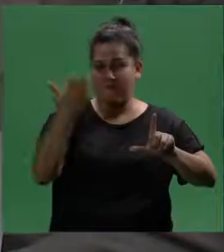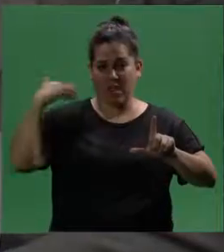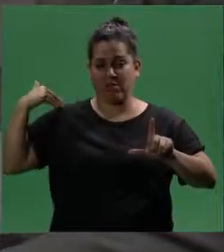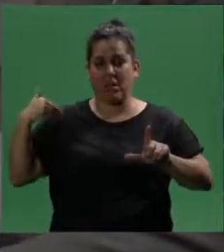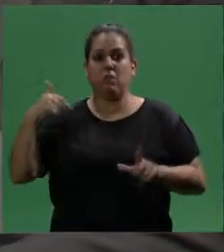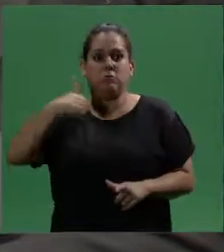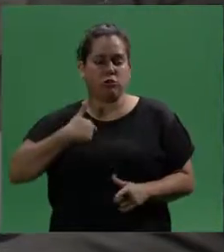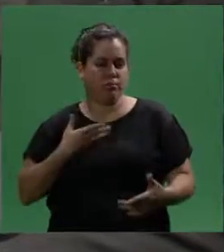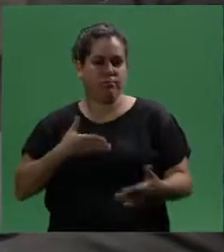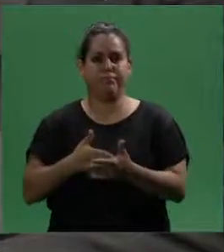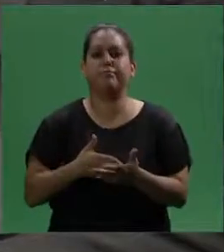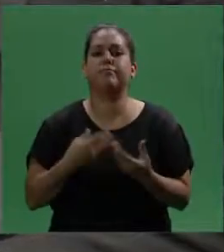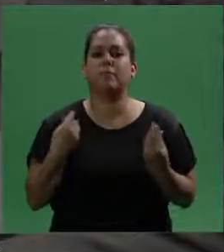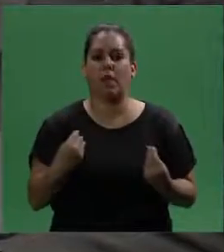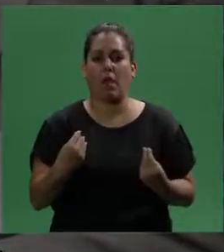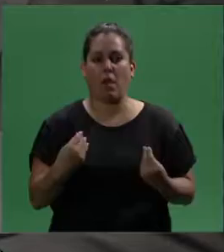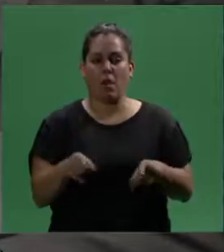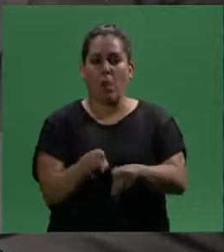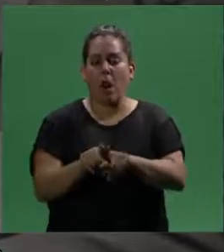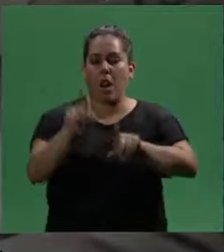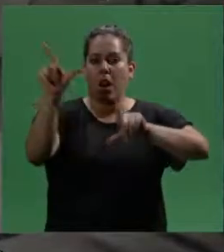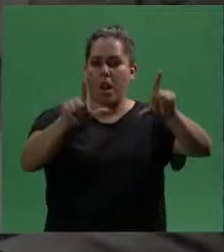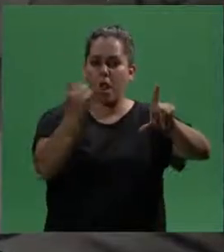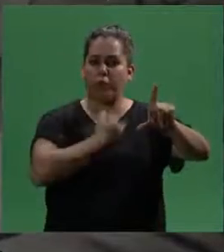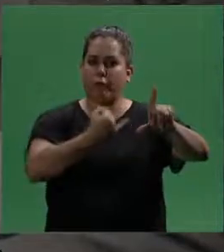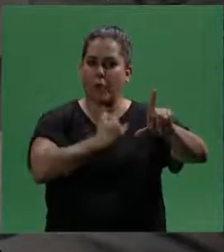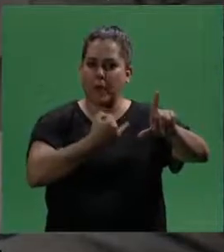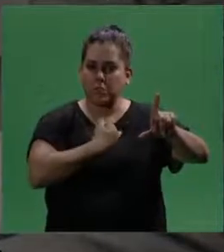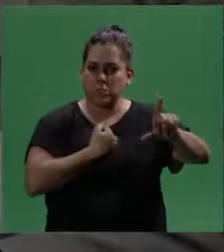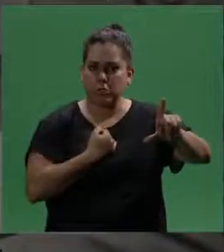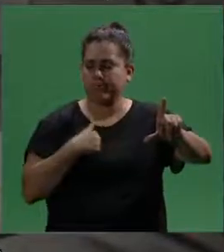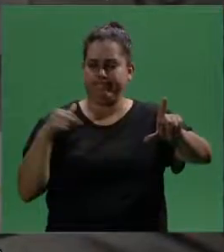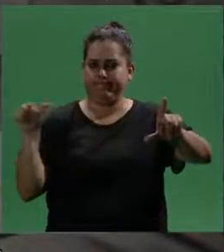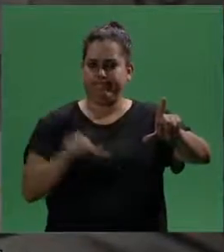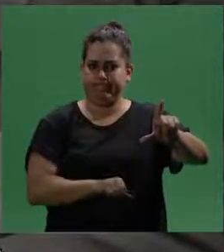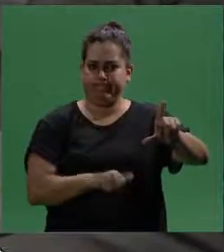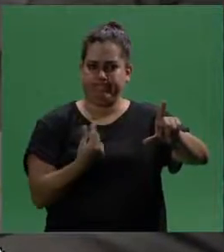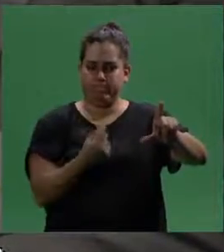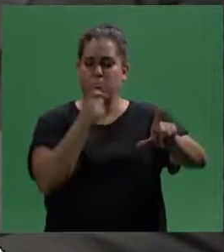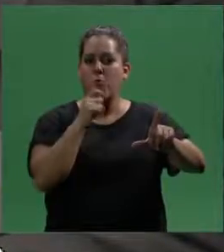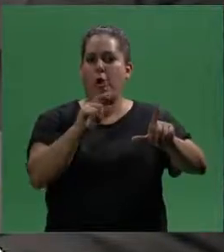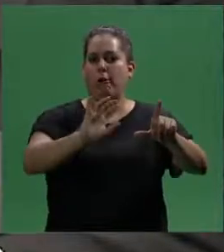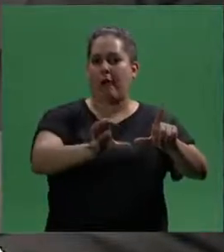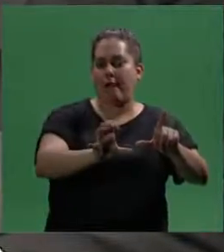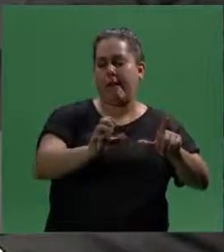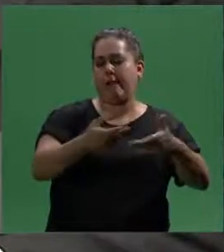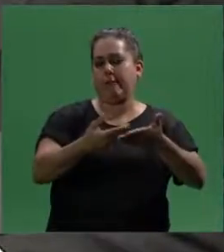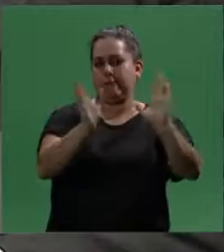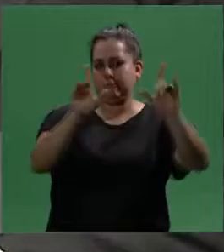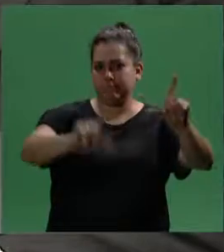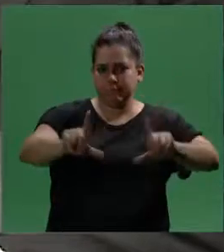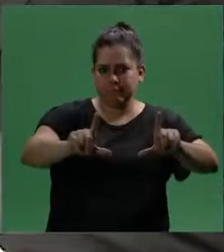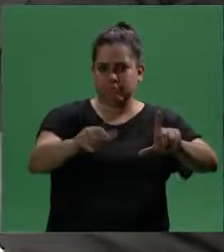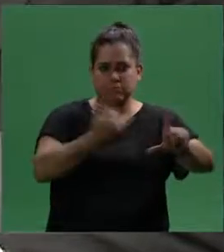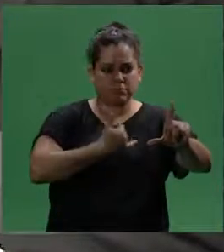tenía justamente la barrera de no poder acceder a la información que se transmitía en los canales de televisión